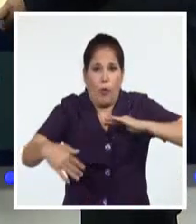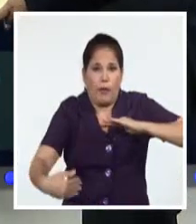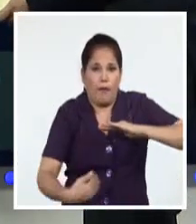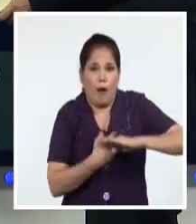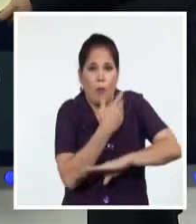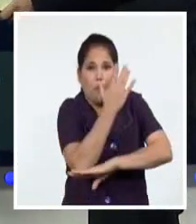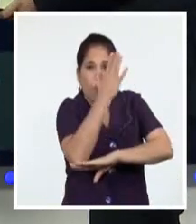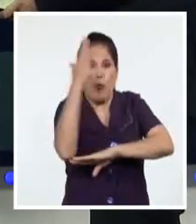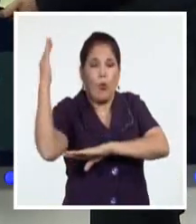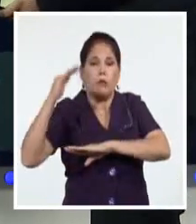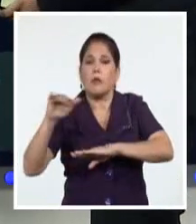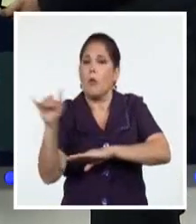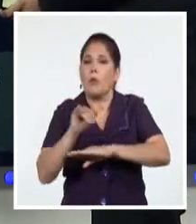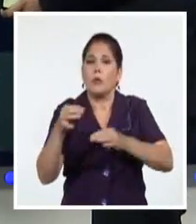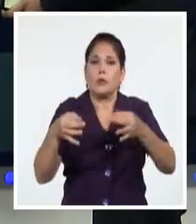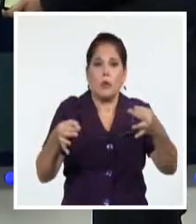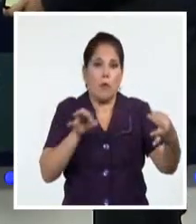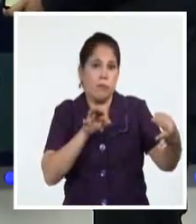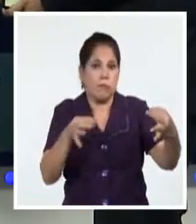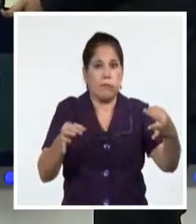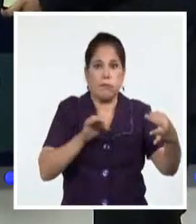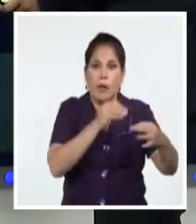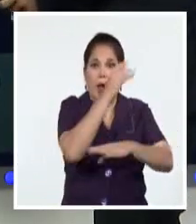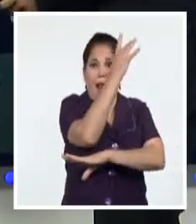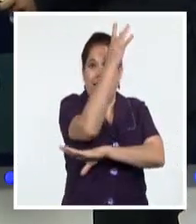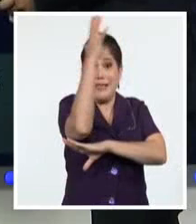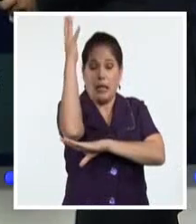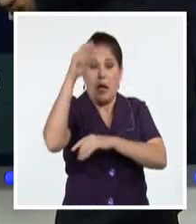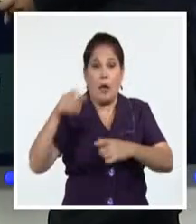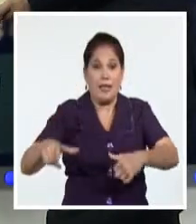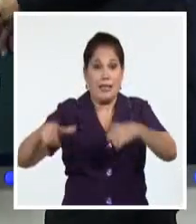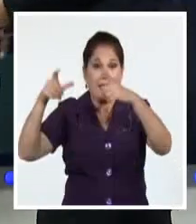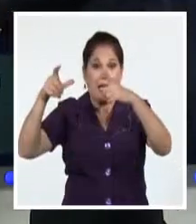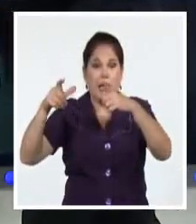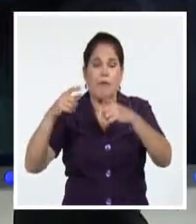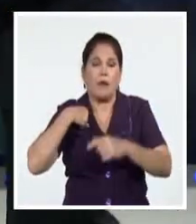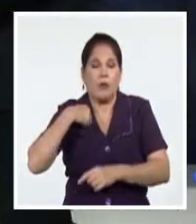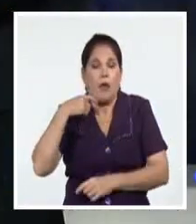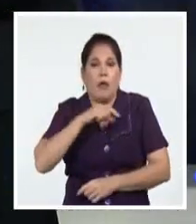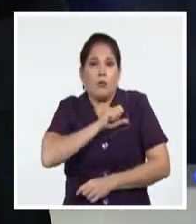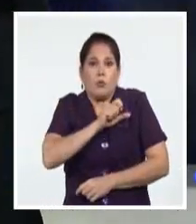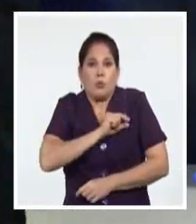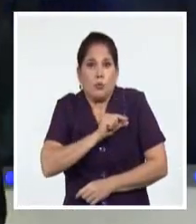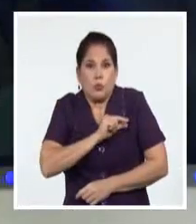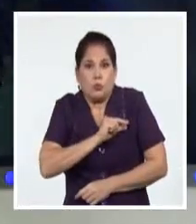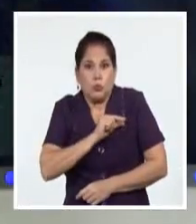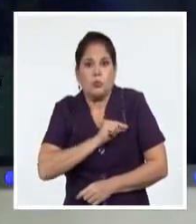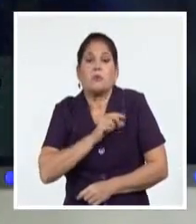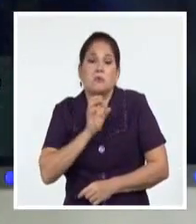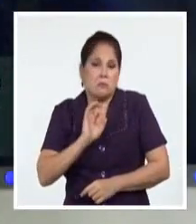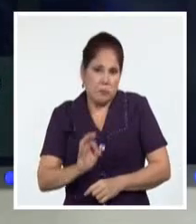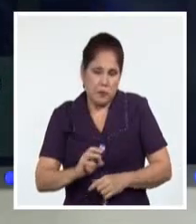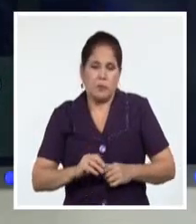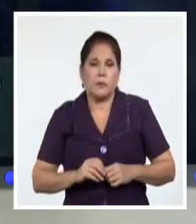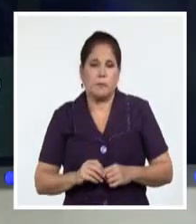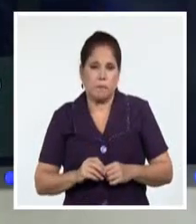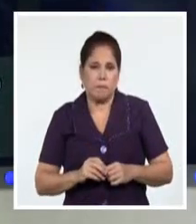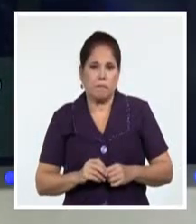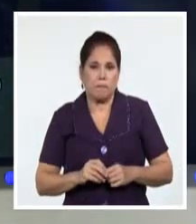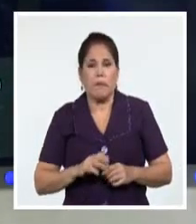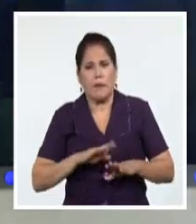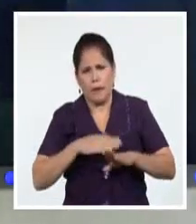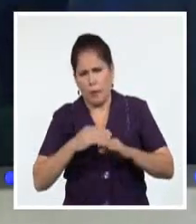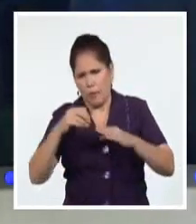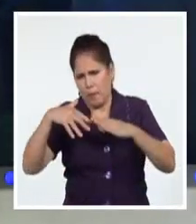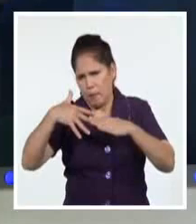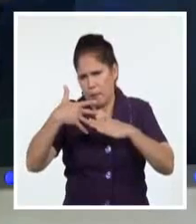la puerta junto a las hojas de la milenaria ceiba y a mí no se me quita el sobresalto. Aquí lo tampoco, dice Belkis y luego al